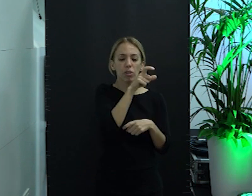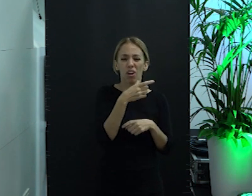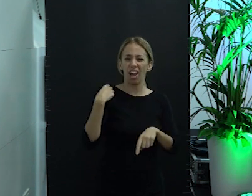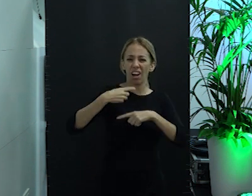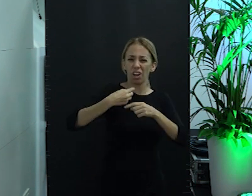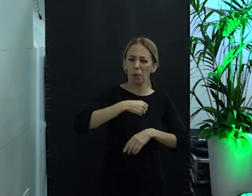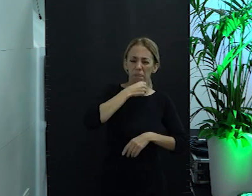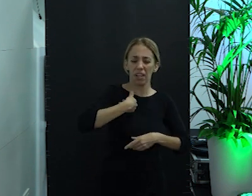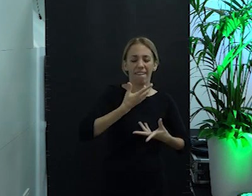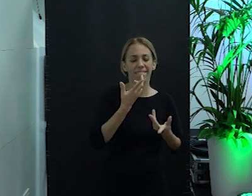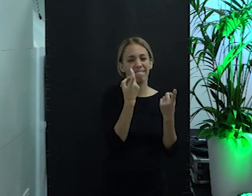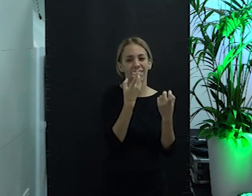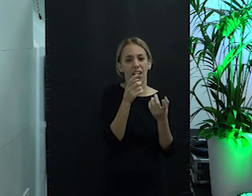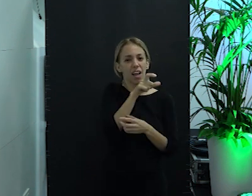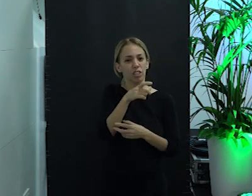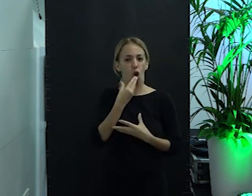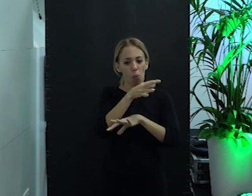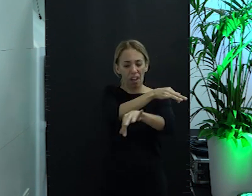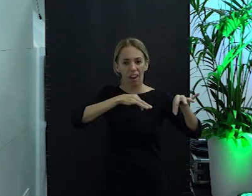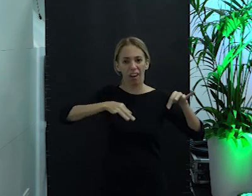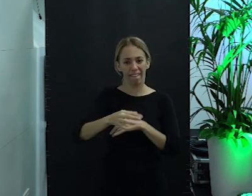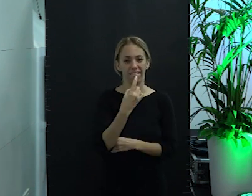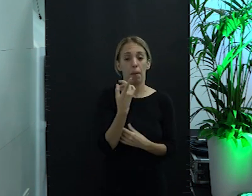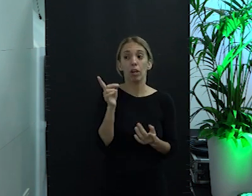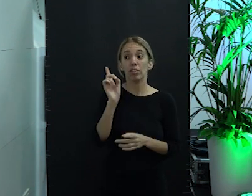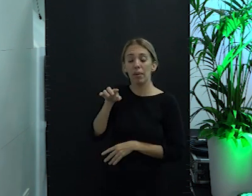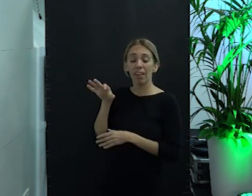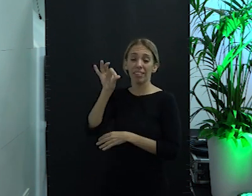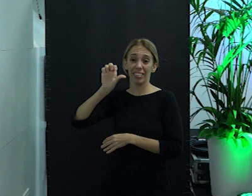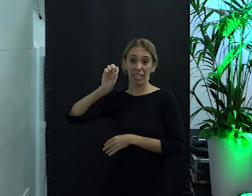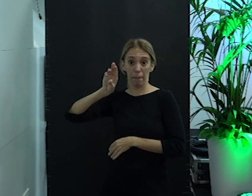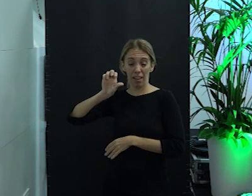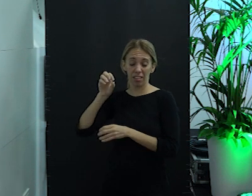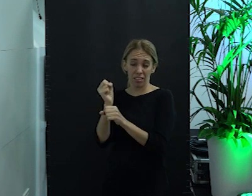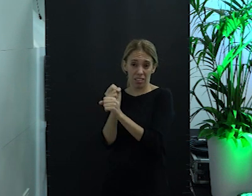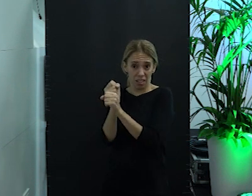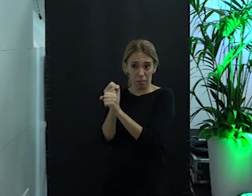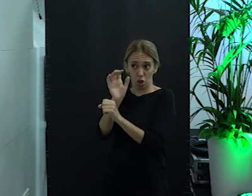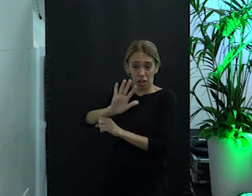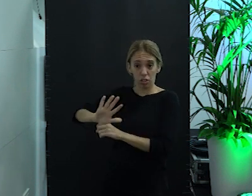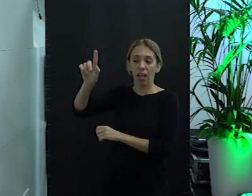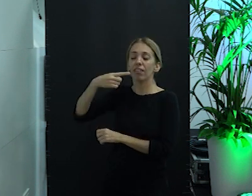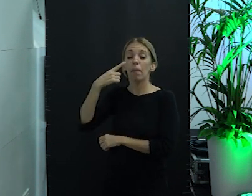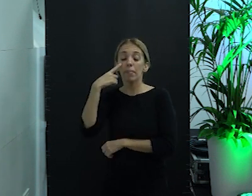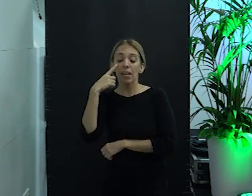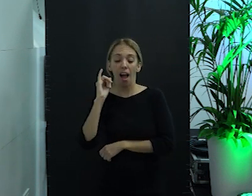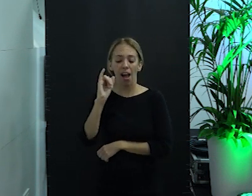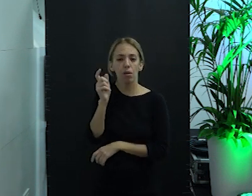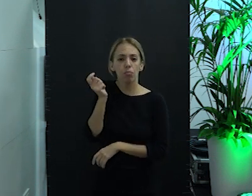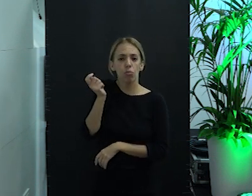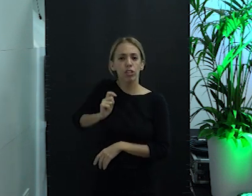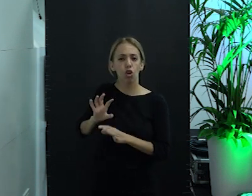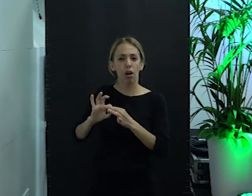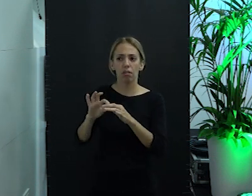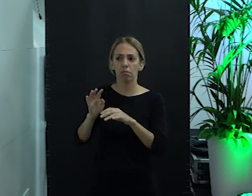Pero por otro lado, el CEPE nos dice, oye, mira, hay una profesión que está subrepresentada a nivel de toda España,